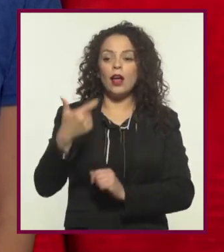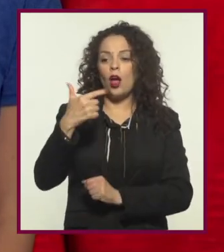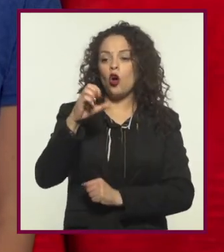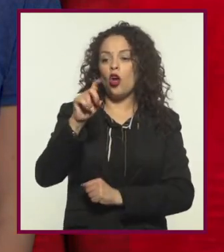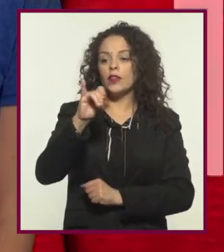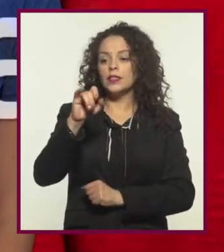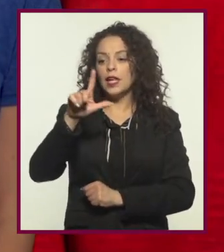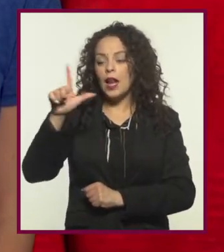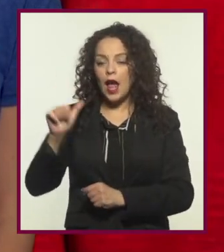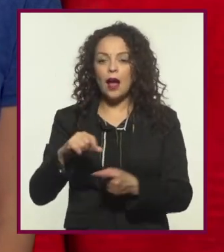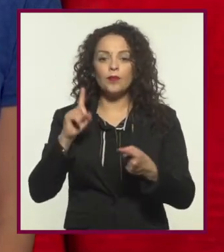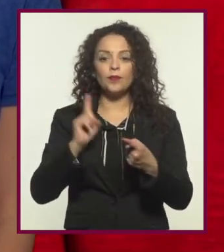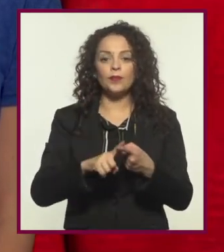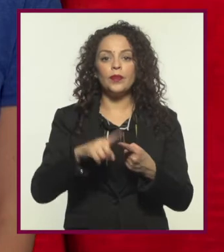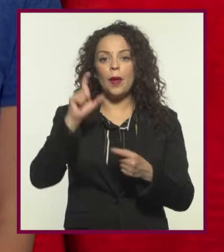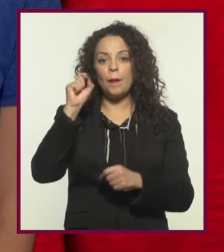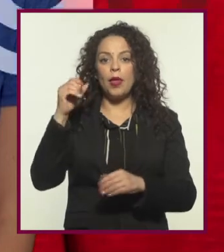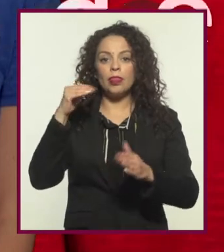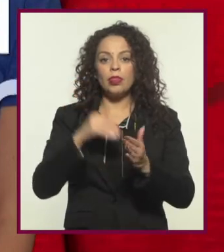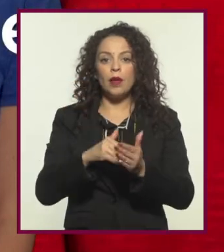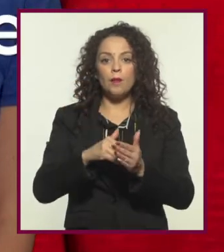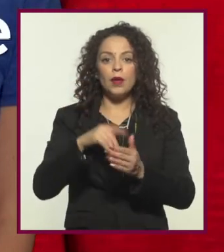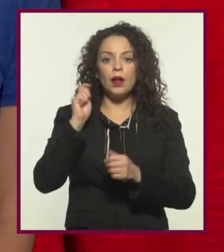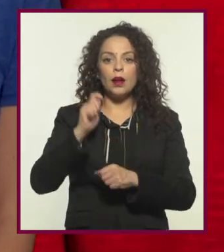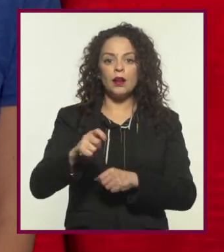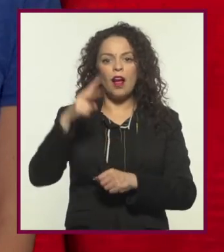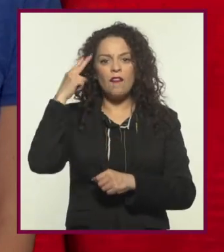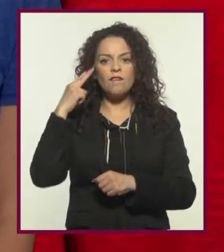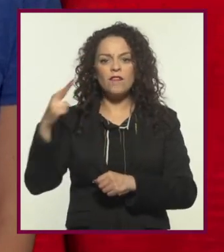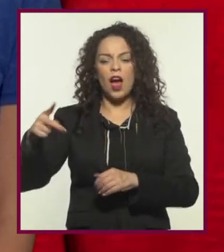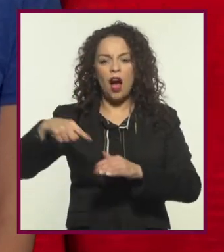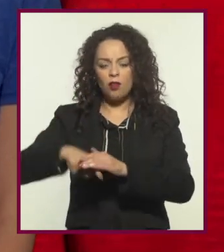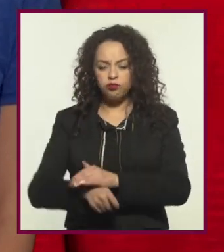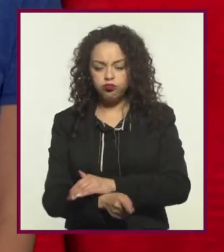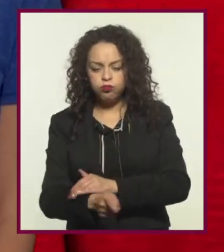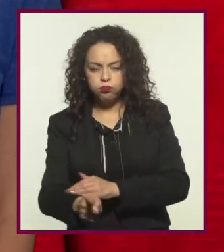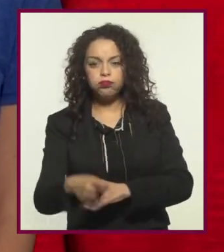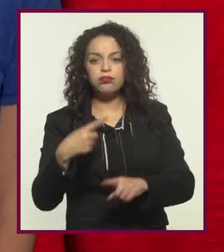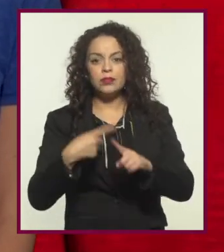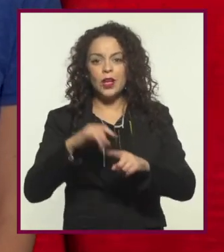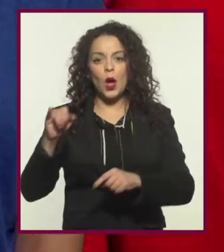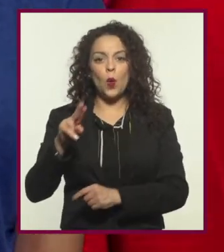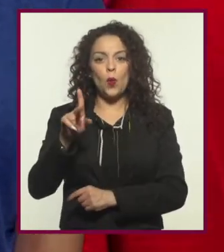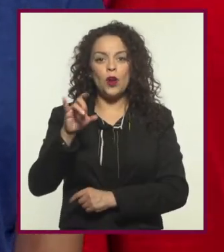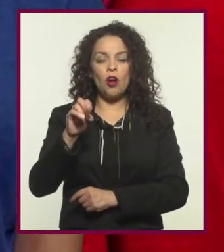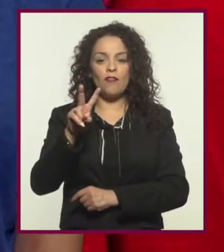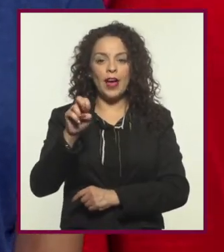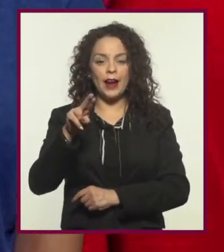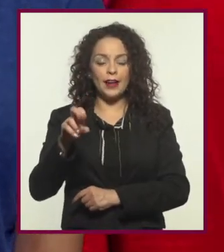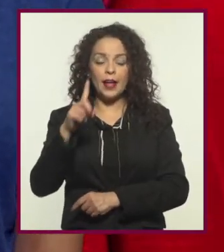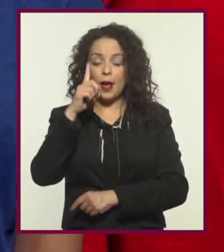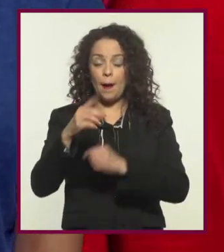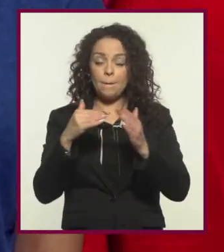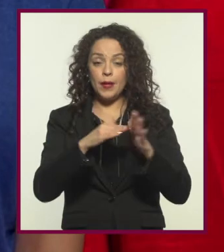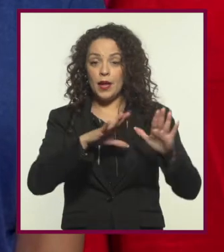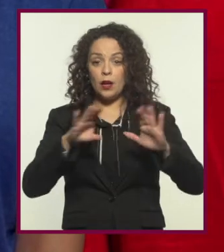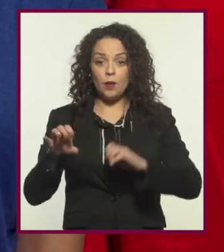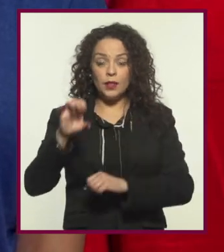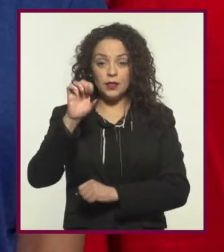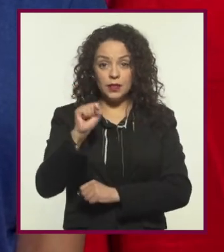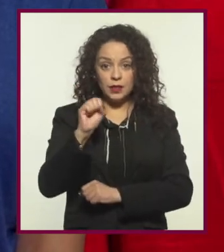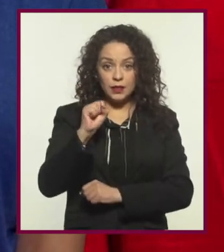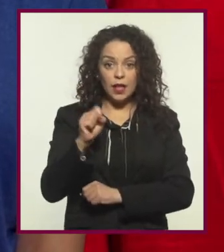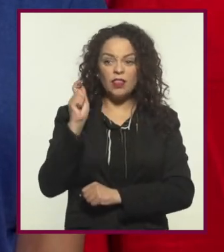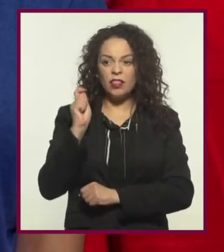títulos clásicos como Godzilla y 20.000 leguas de viaje submarino, de nuestro ya amigo Julio Verne. Ya para los años 60, la